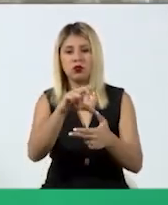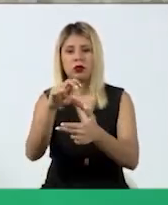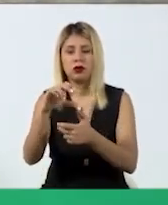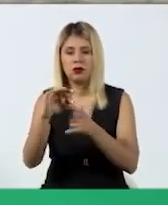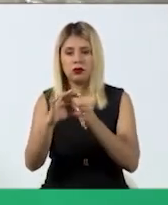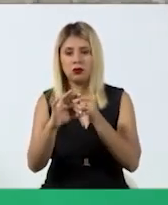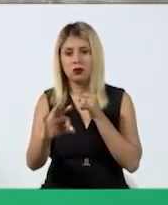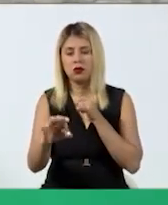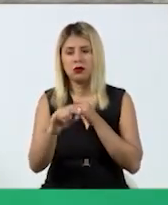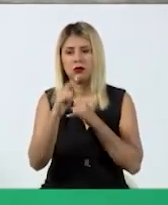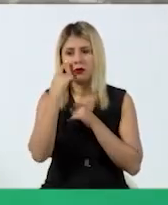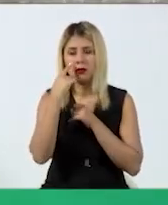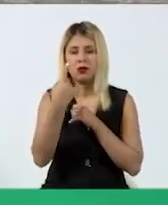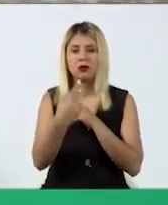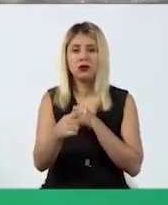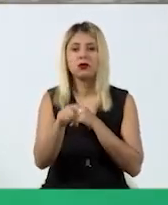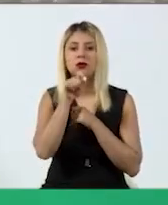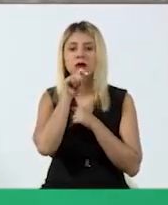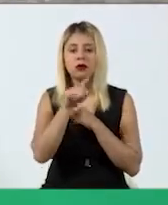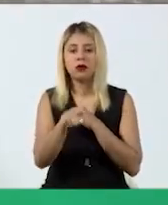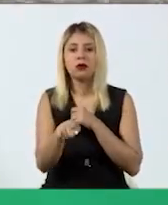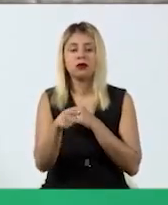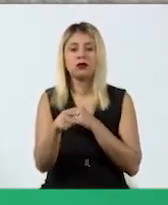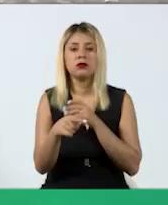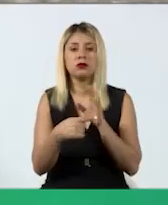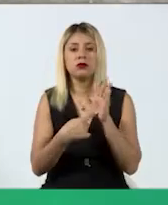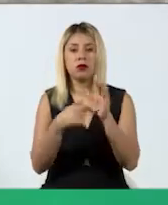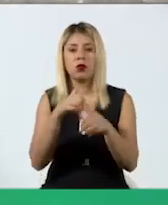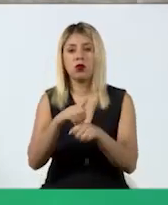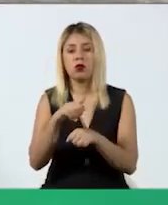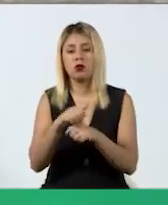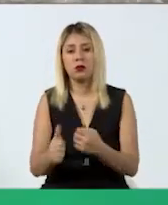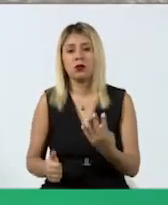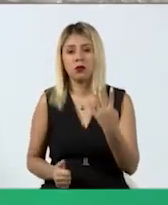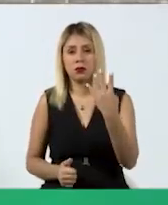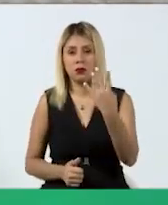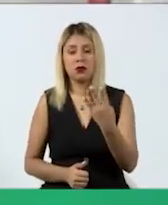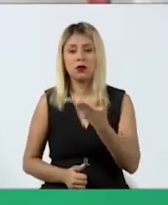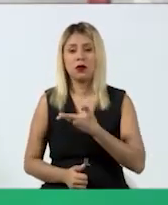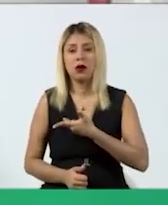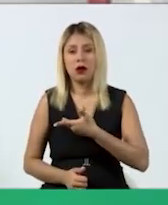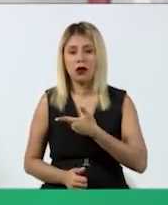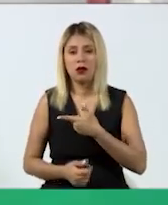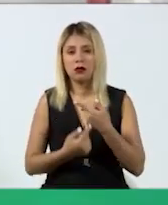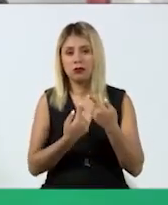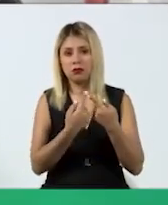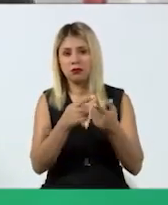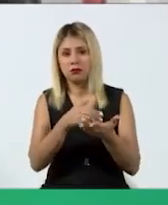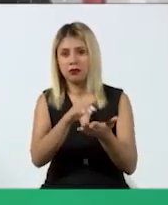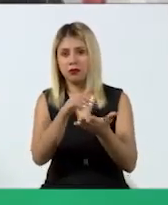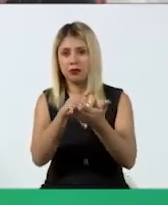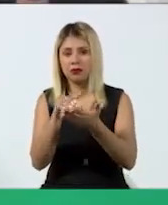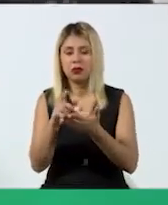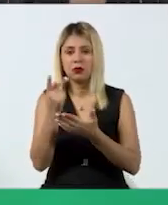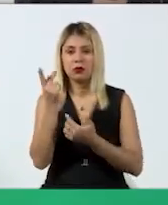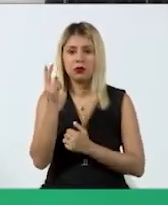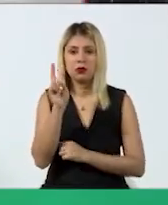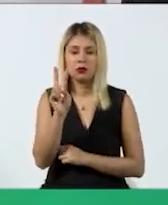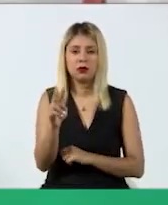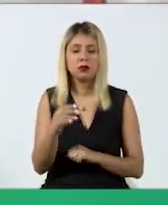de presencia en Jalisco, categoría 4, en el cual prácticamente tuvimos desalojado el centro de Puerto Vallarta.